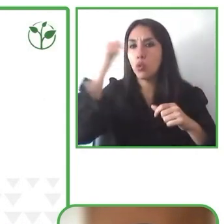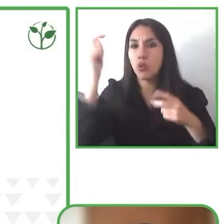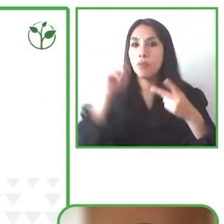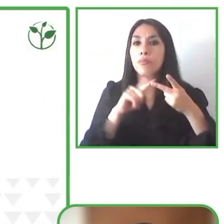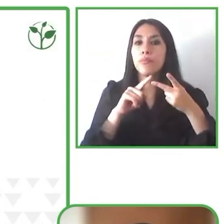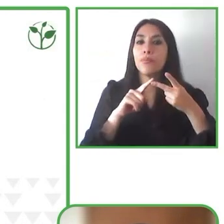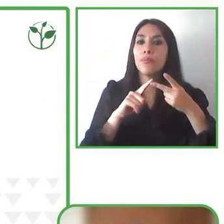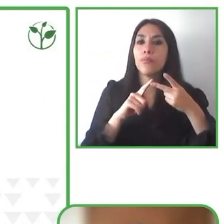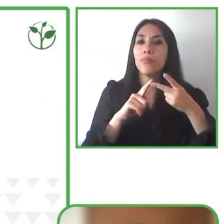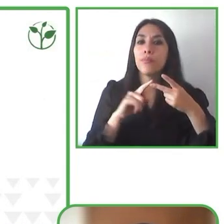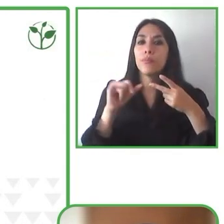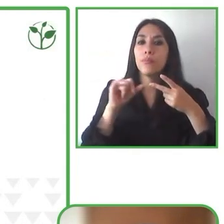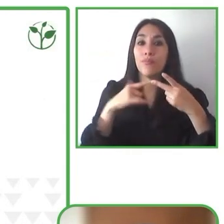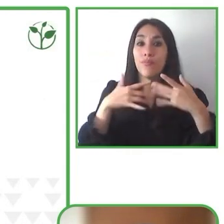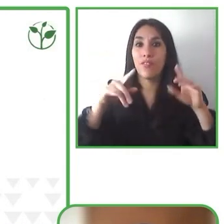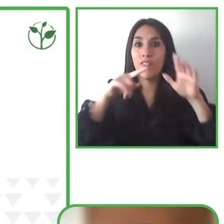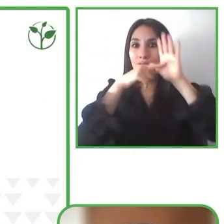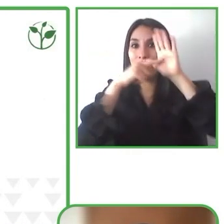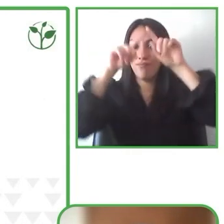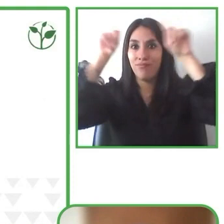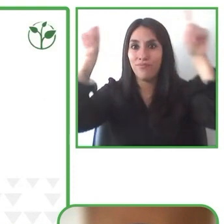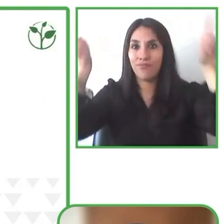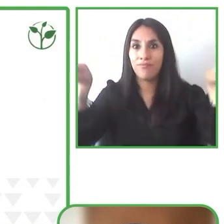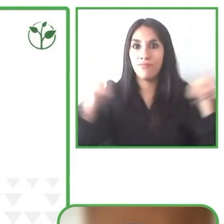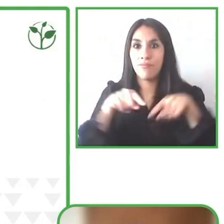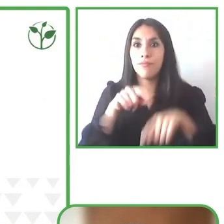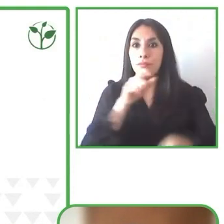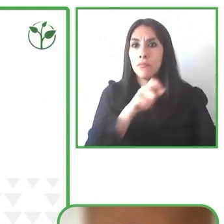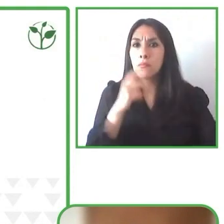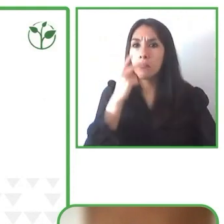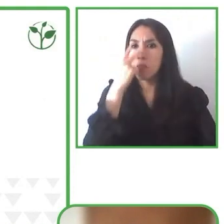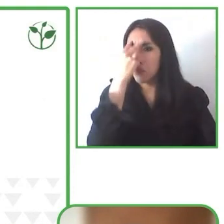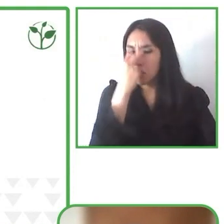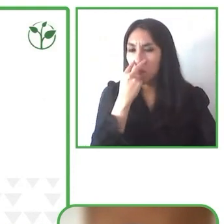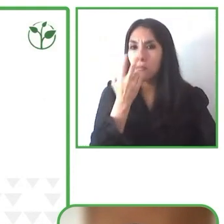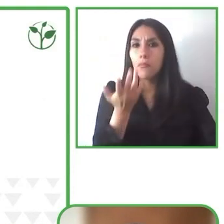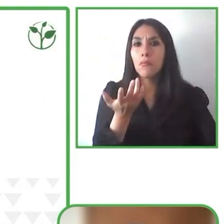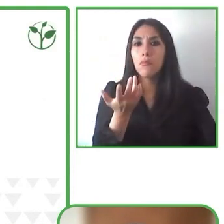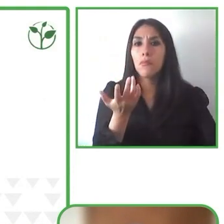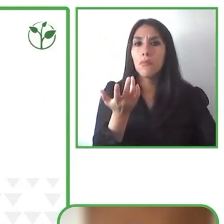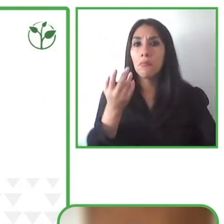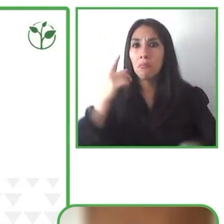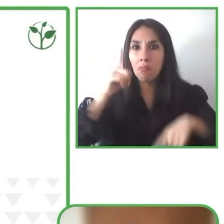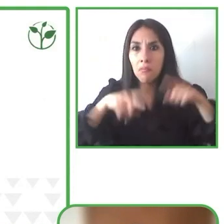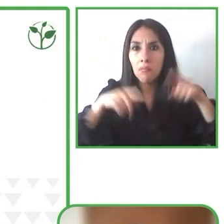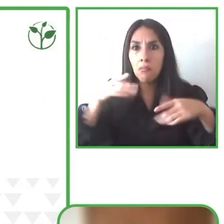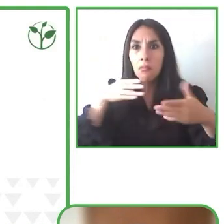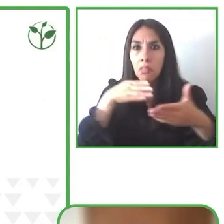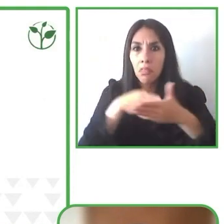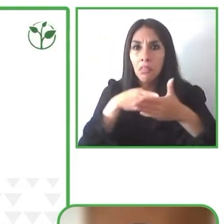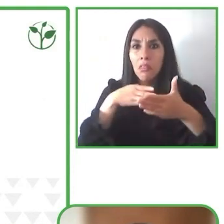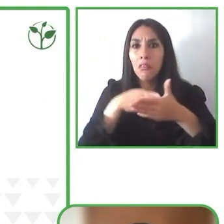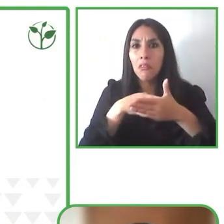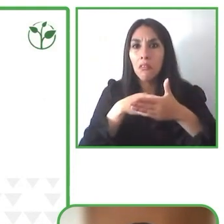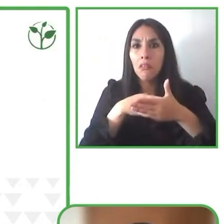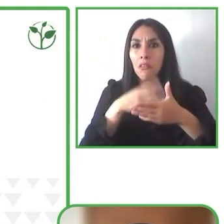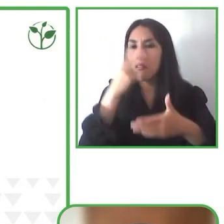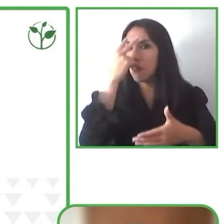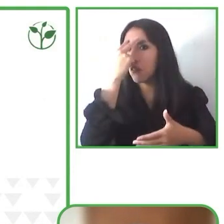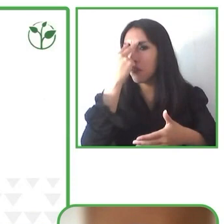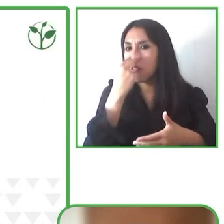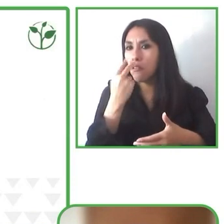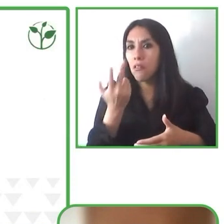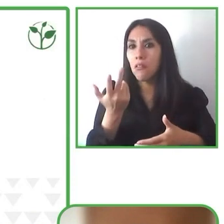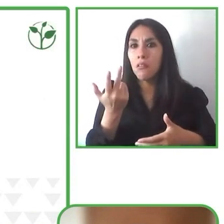ciegas o con cierto tipo de restricciones de visión pueden transitar por todo